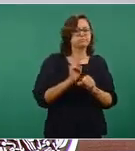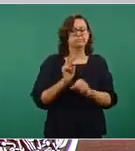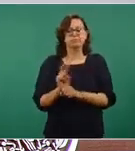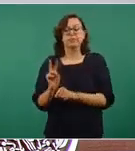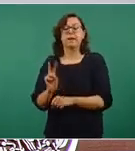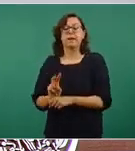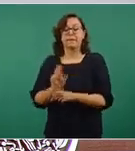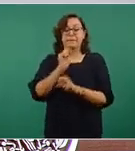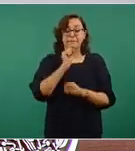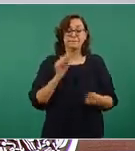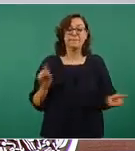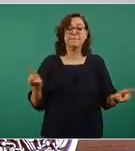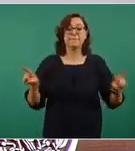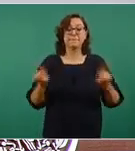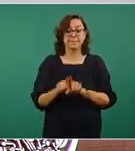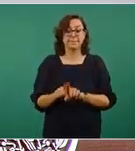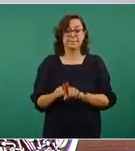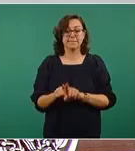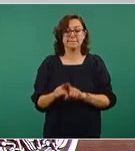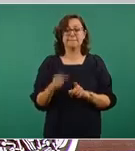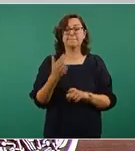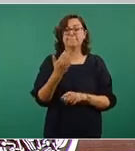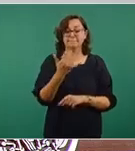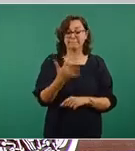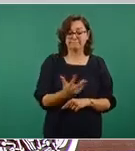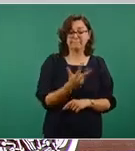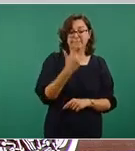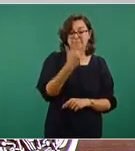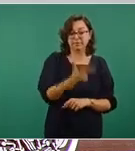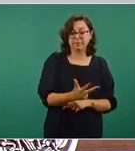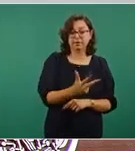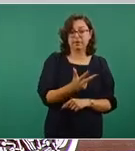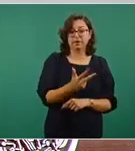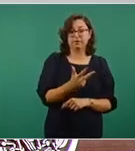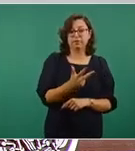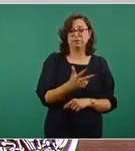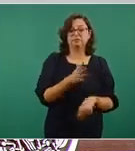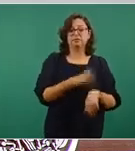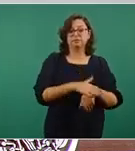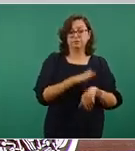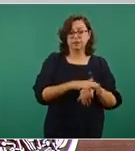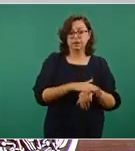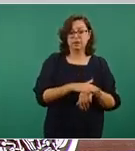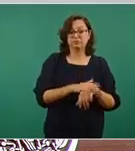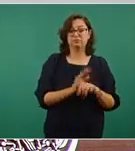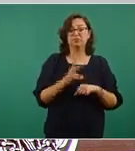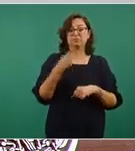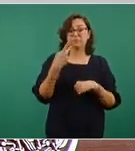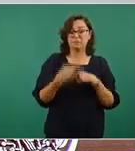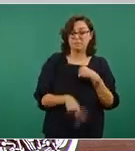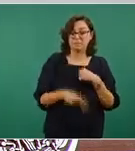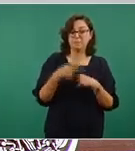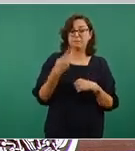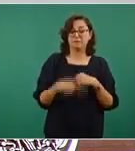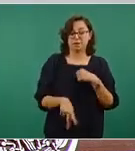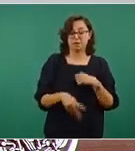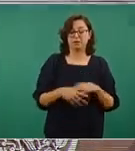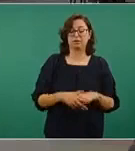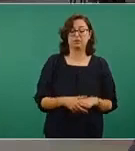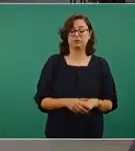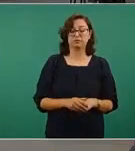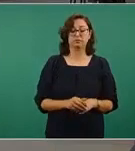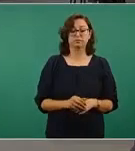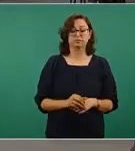analizado 58 casos en los que se han alertado sobre probable violencia.